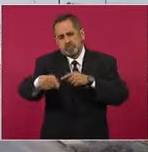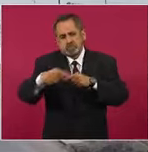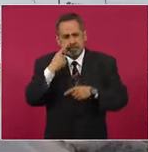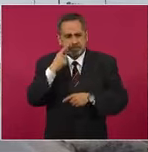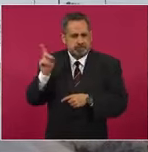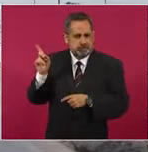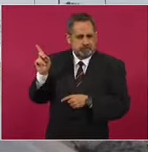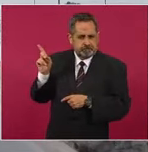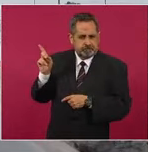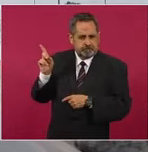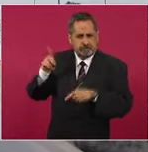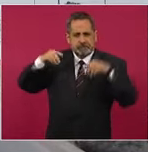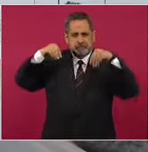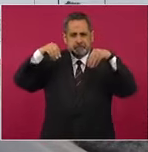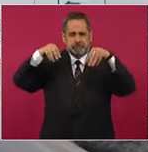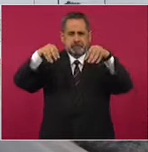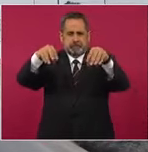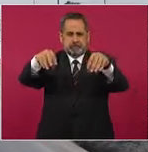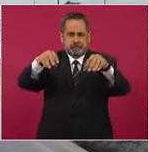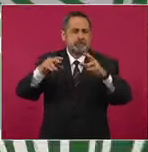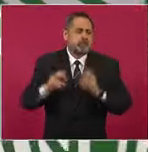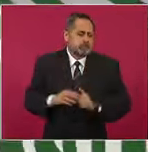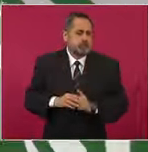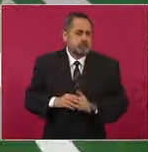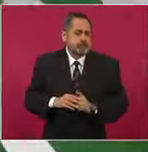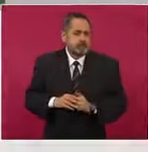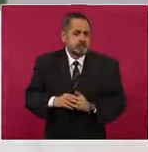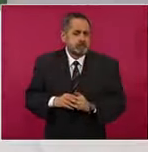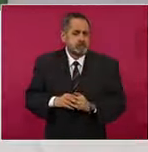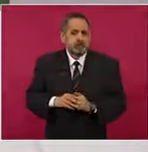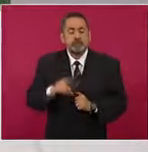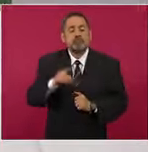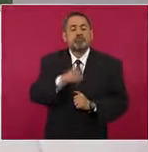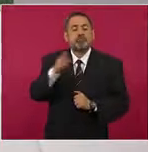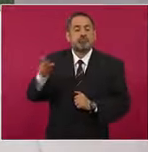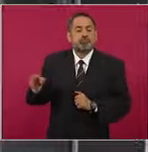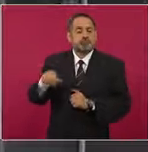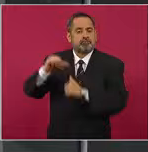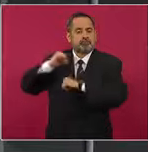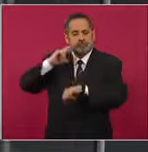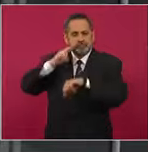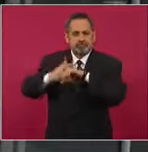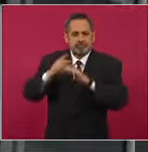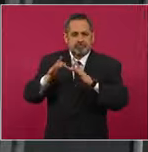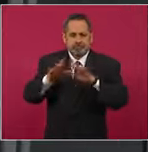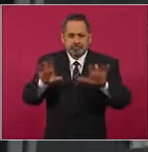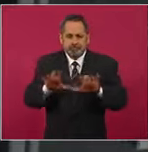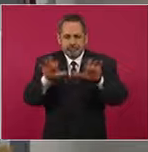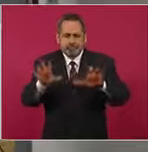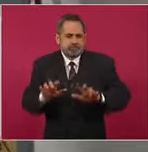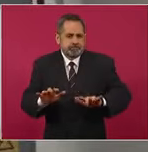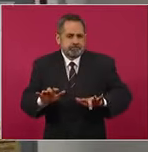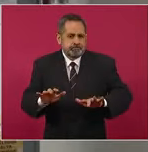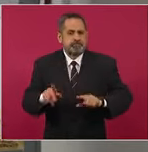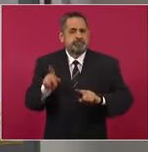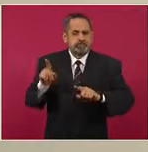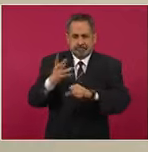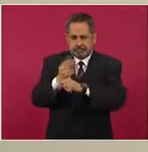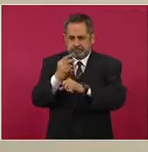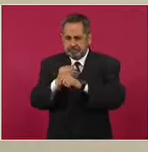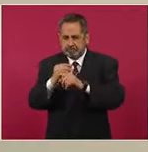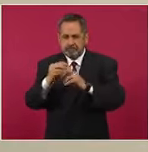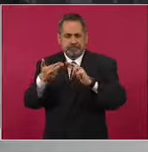luminarias de camellón central de vialidad. En el centro de telecomunicaciones, se lleva a cabo la instalación y configuración de